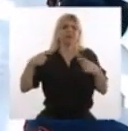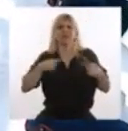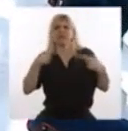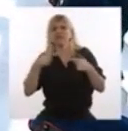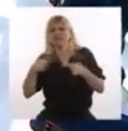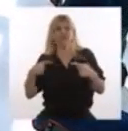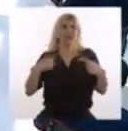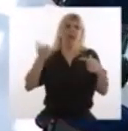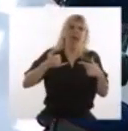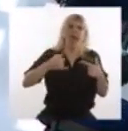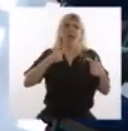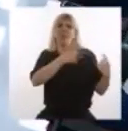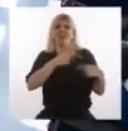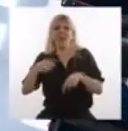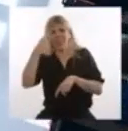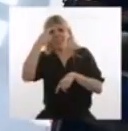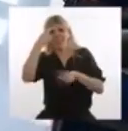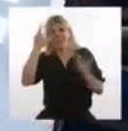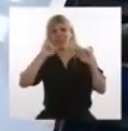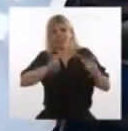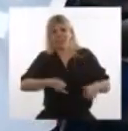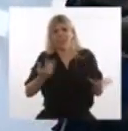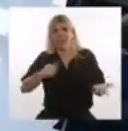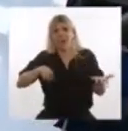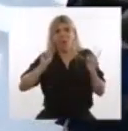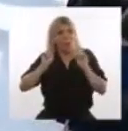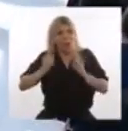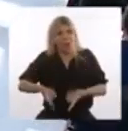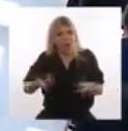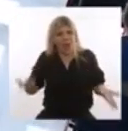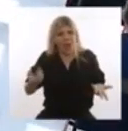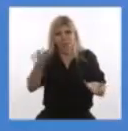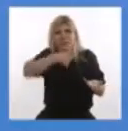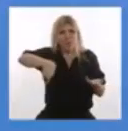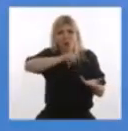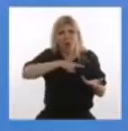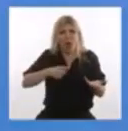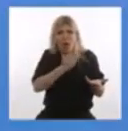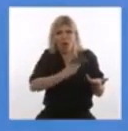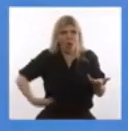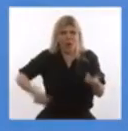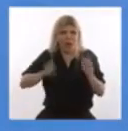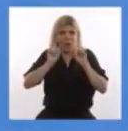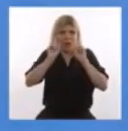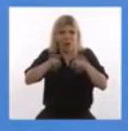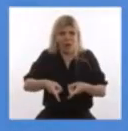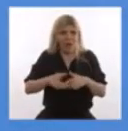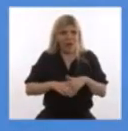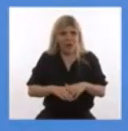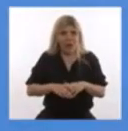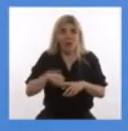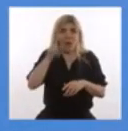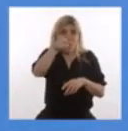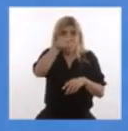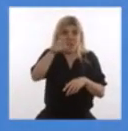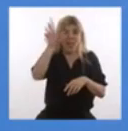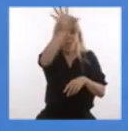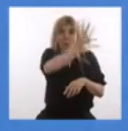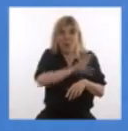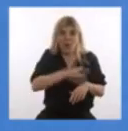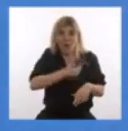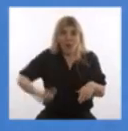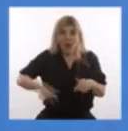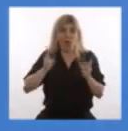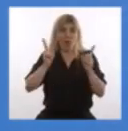Nosotros hemos debido afrontar, todos ustedes gobiernan como yo, algo para lo que nunca nos